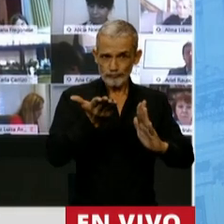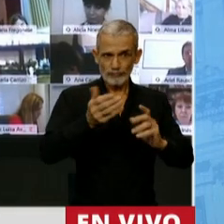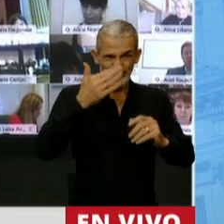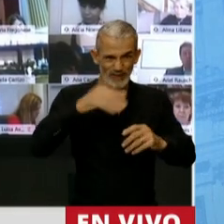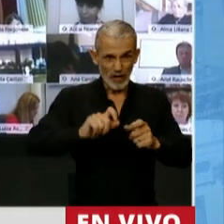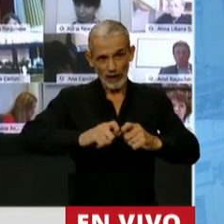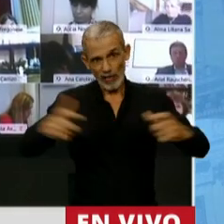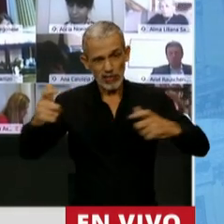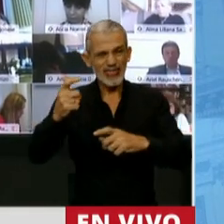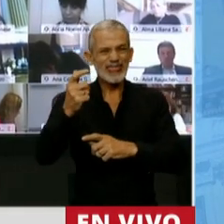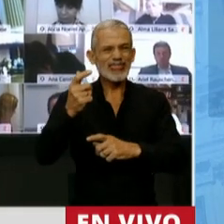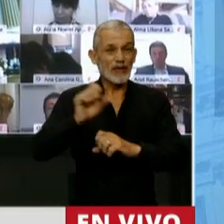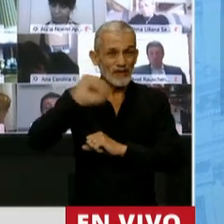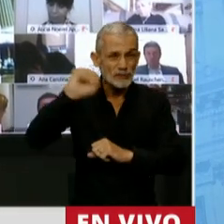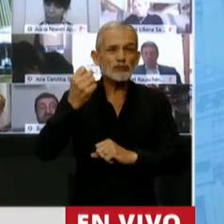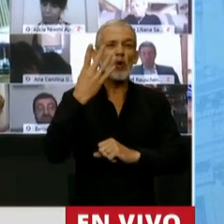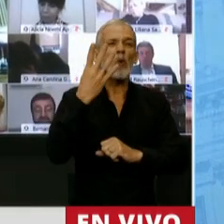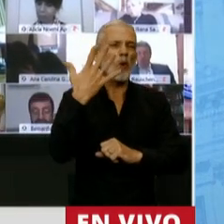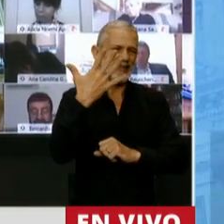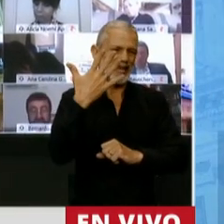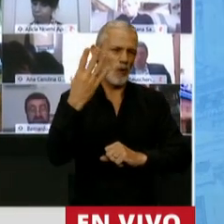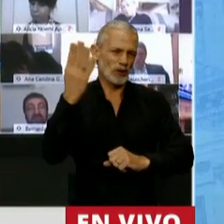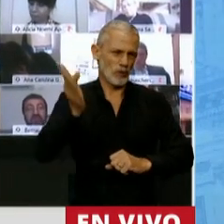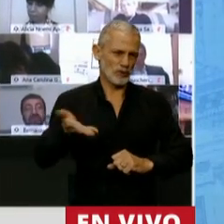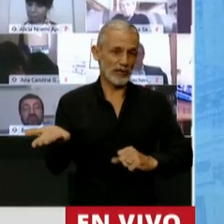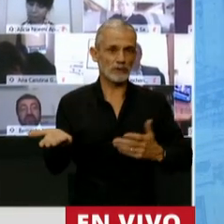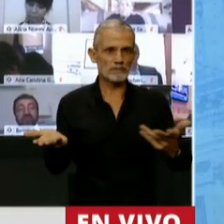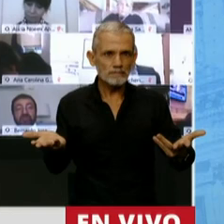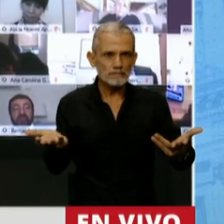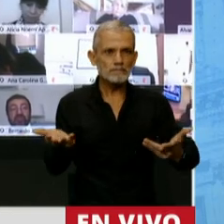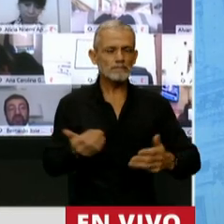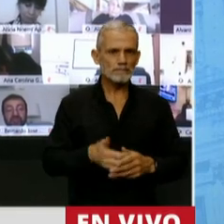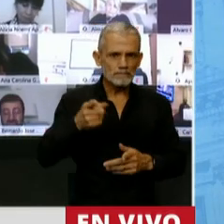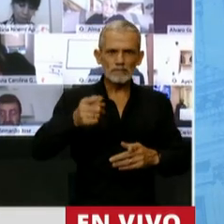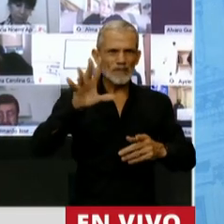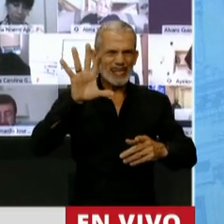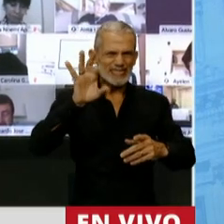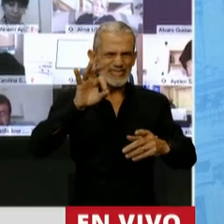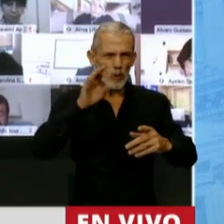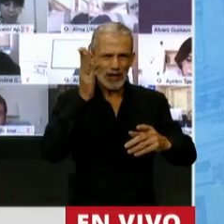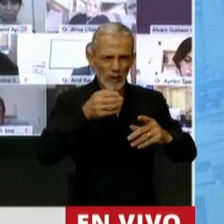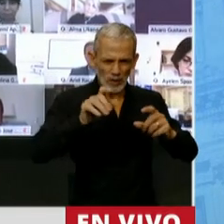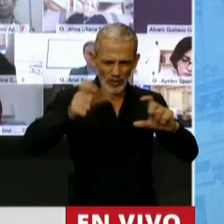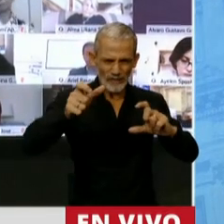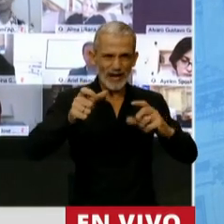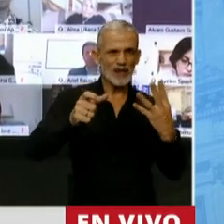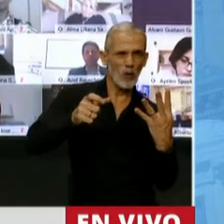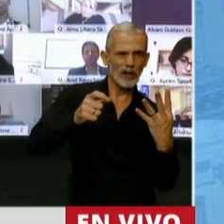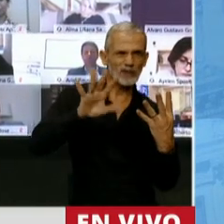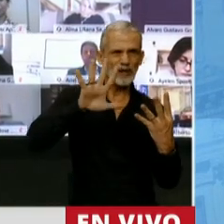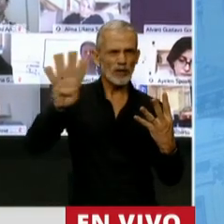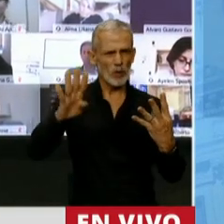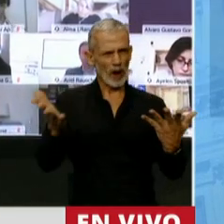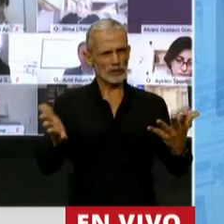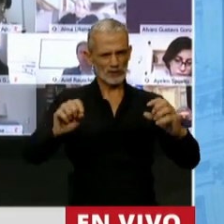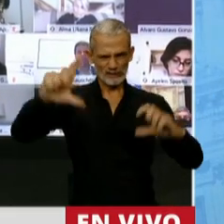transformó en el 54, en casi el 54%. Es decir, en este caso casi 50 puntos de diferencia. El plan